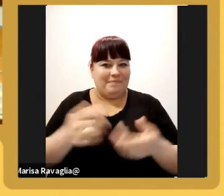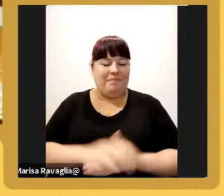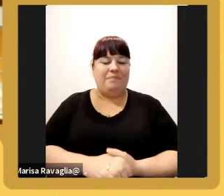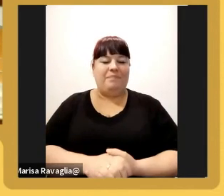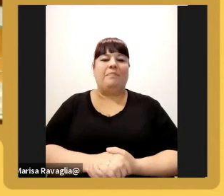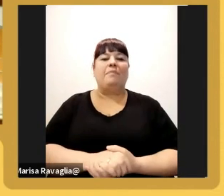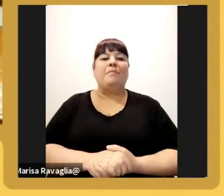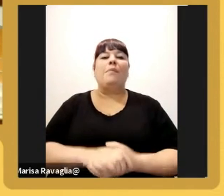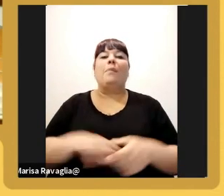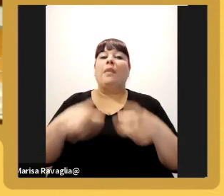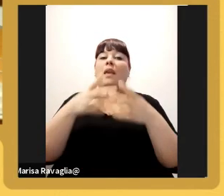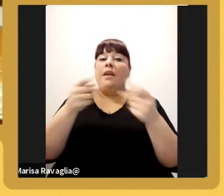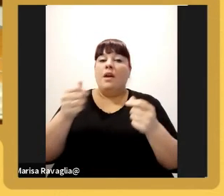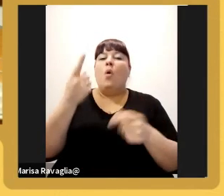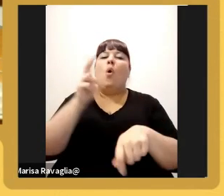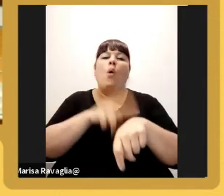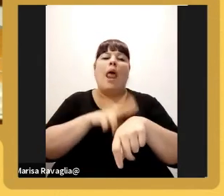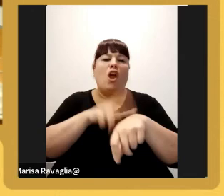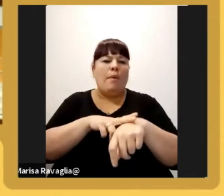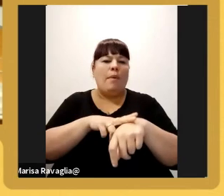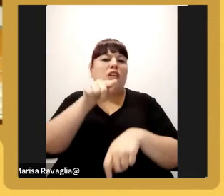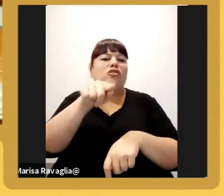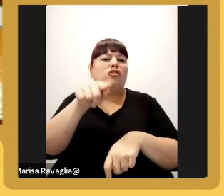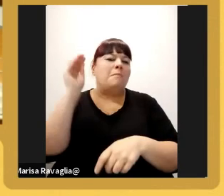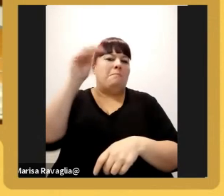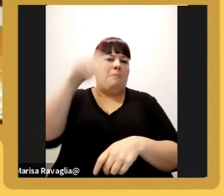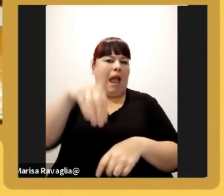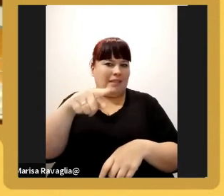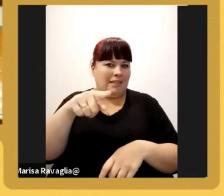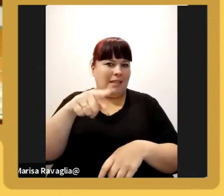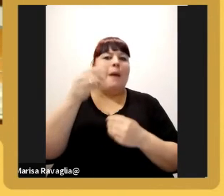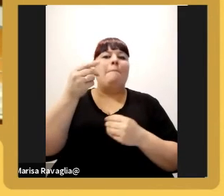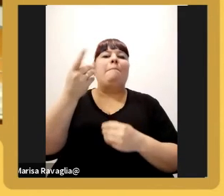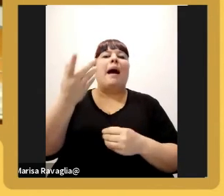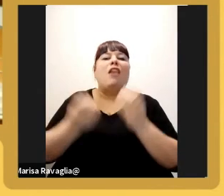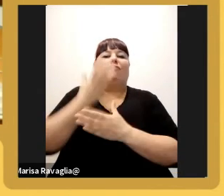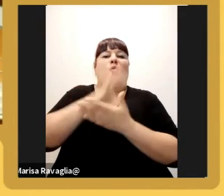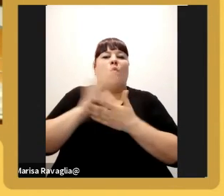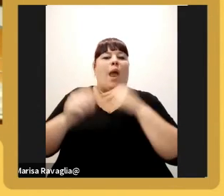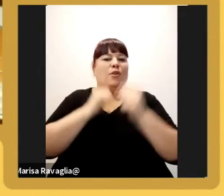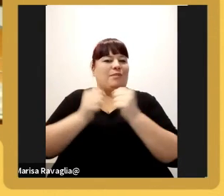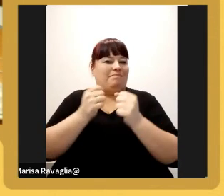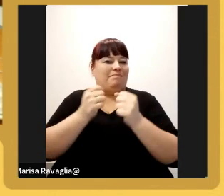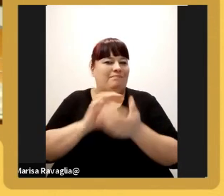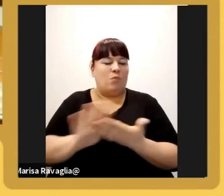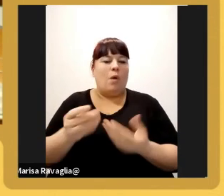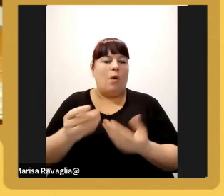con una recomendación tuya adicional a los emprendedores que